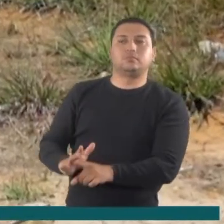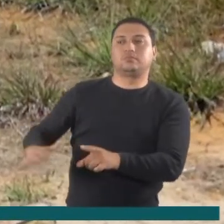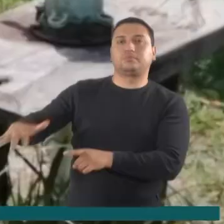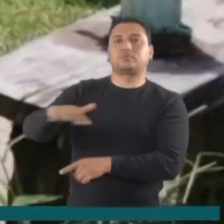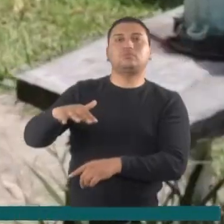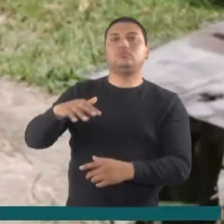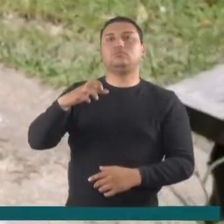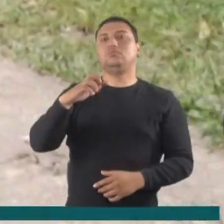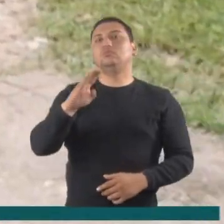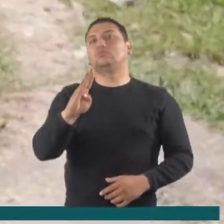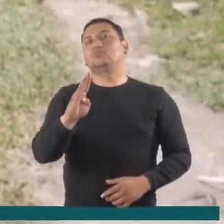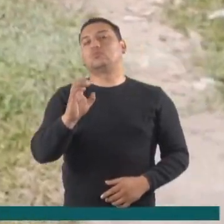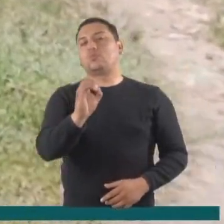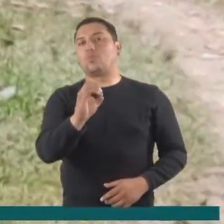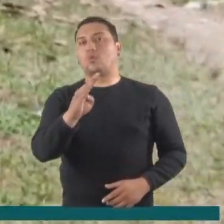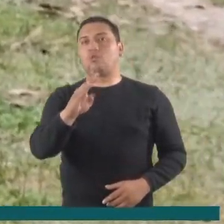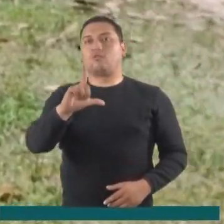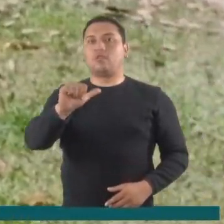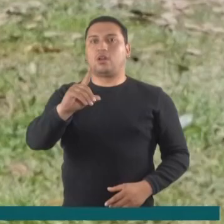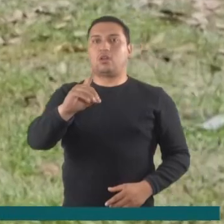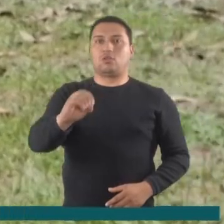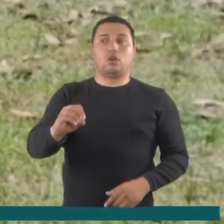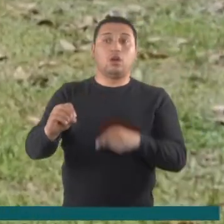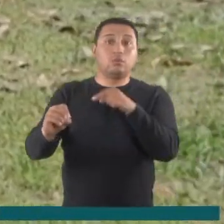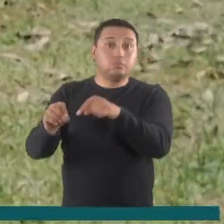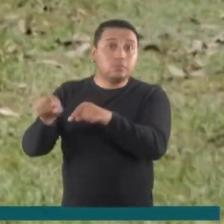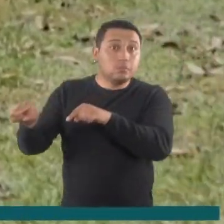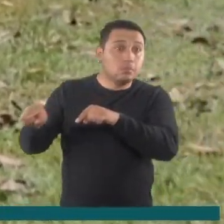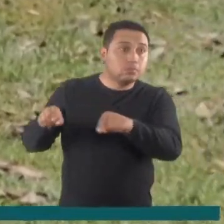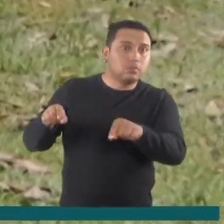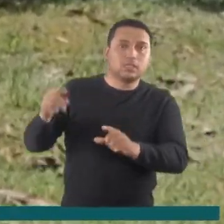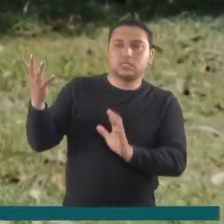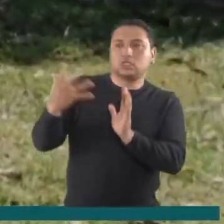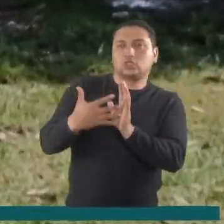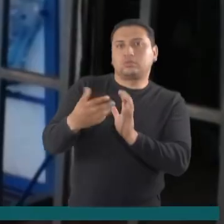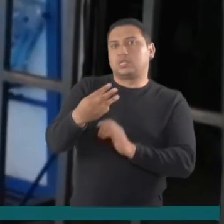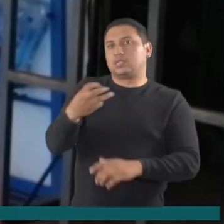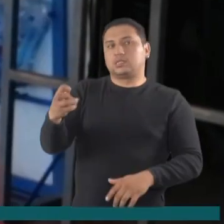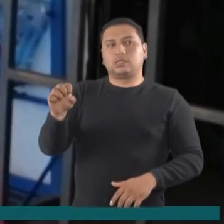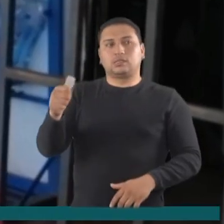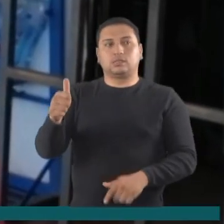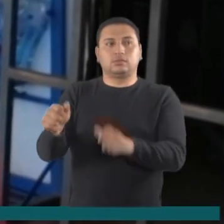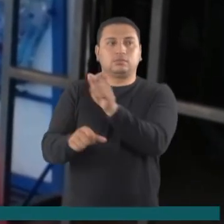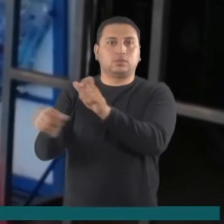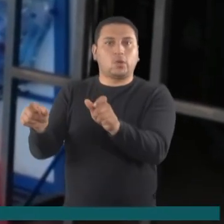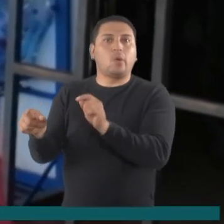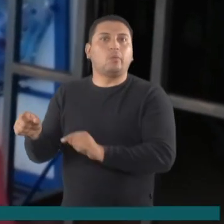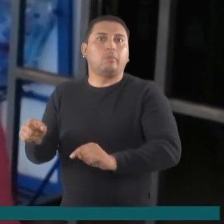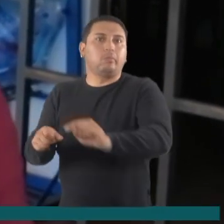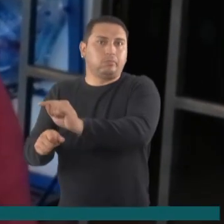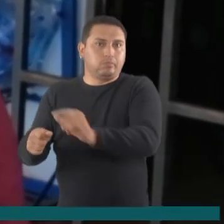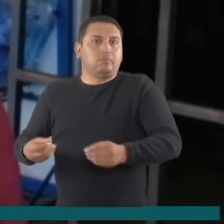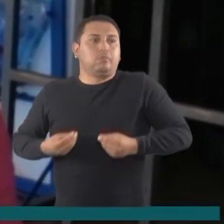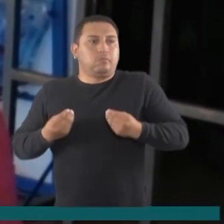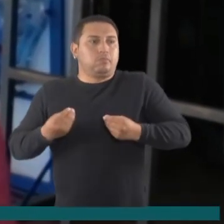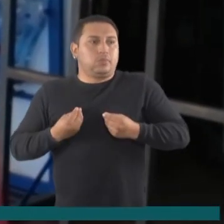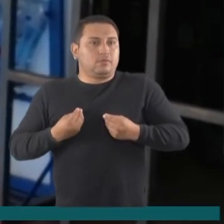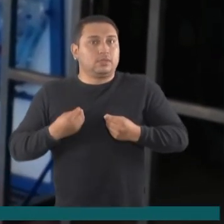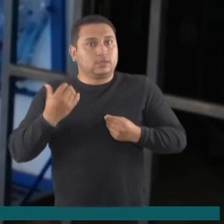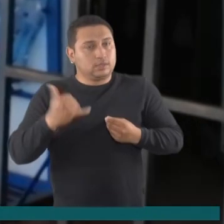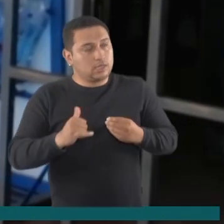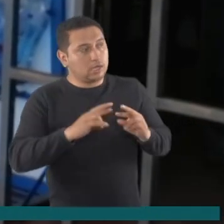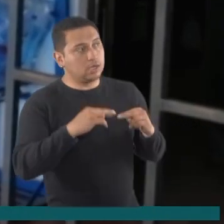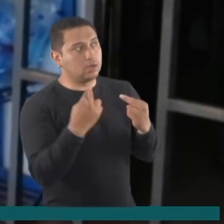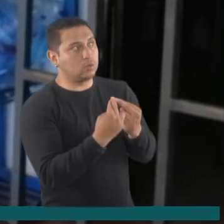Jardín y Casablanca, donde habitan más de 5.310 personas. Hemos venido reuniendo con las